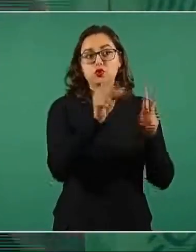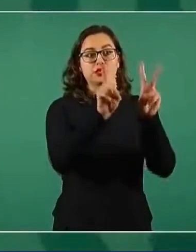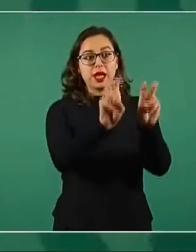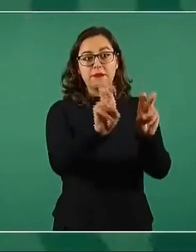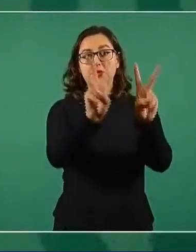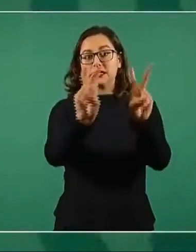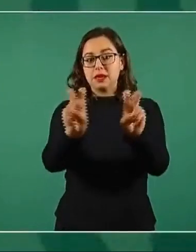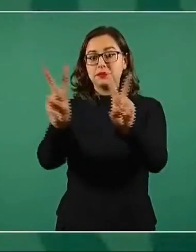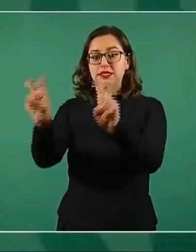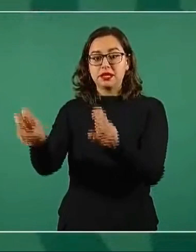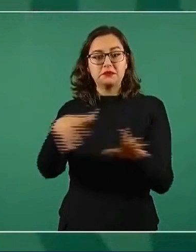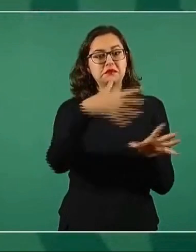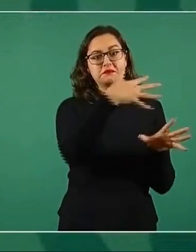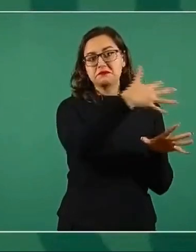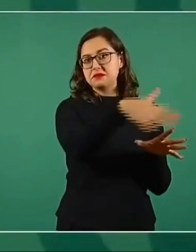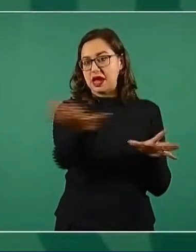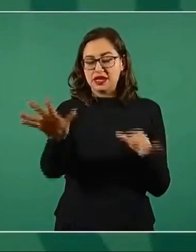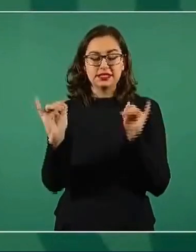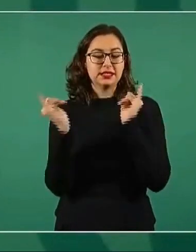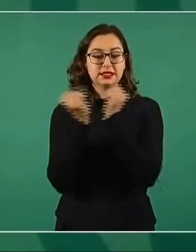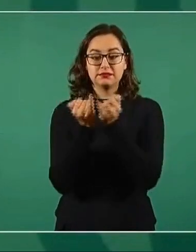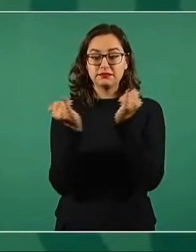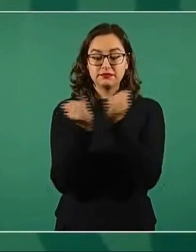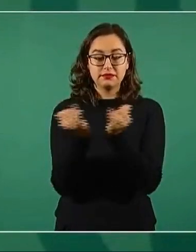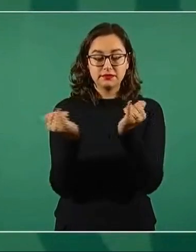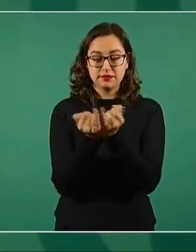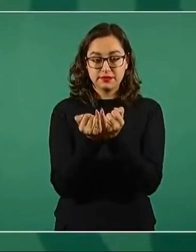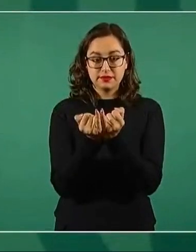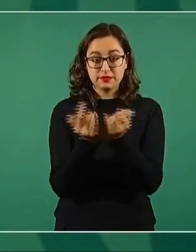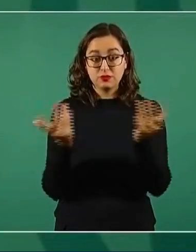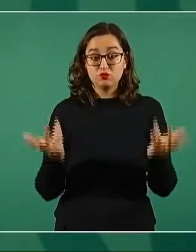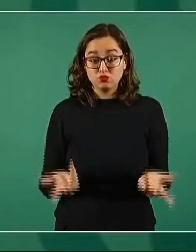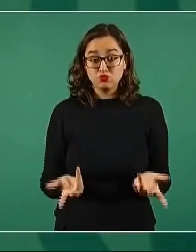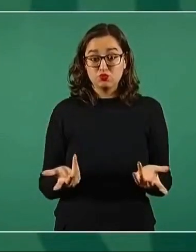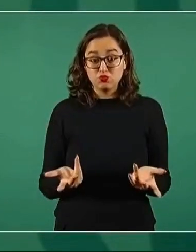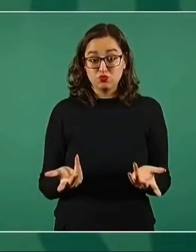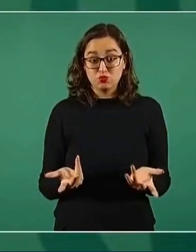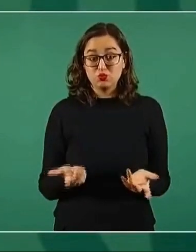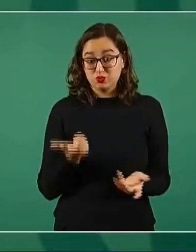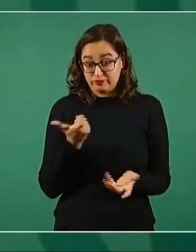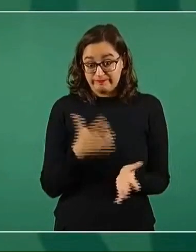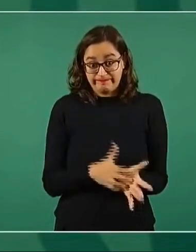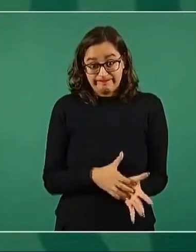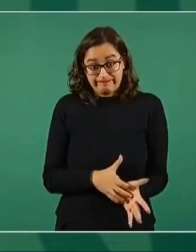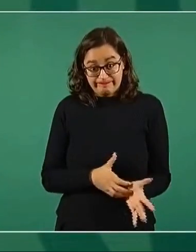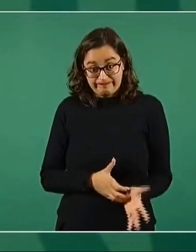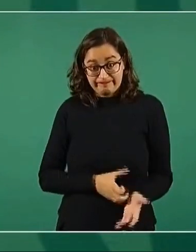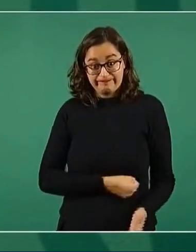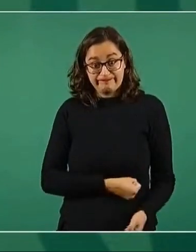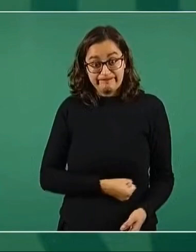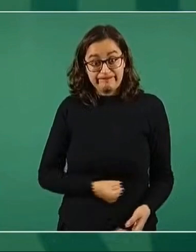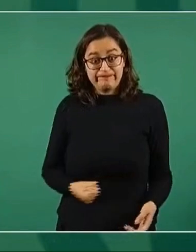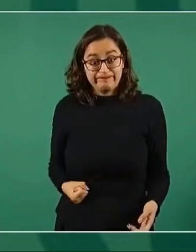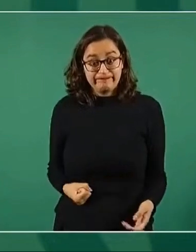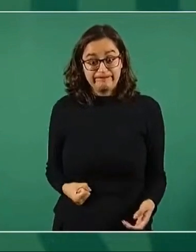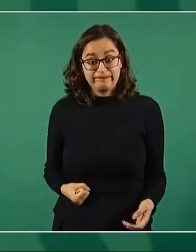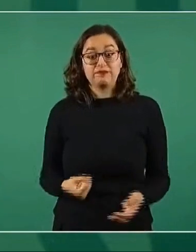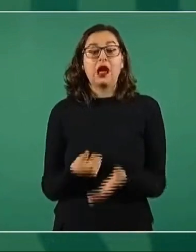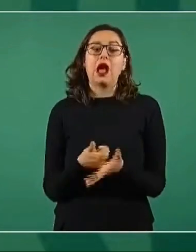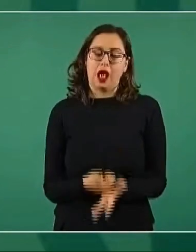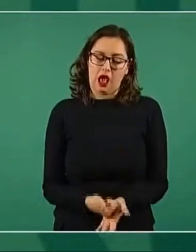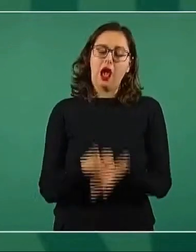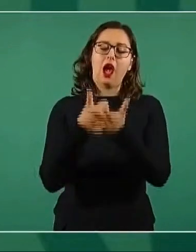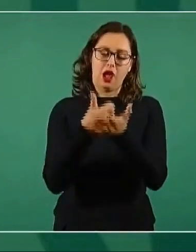entonces, sí ayuda mucho la austeridad, que repito, no es un